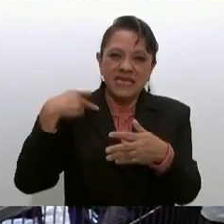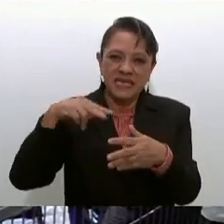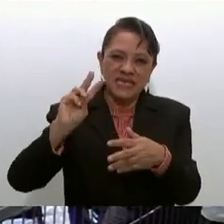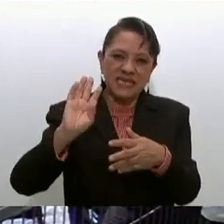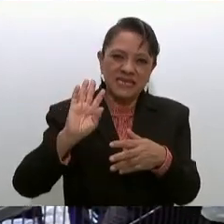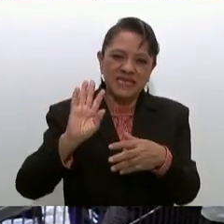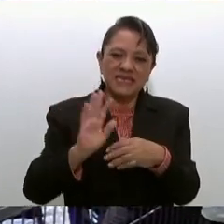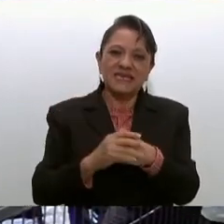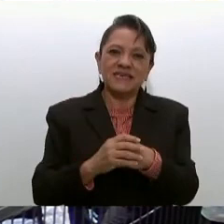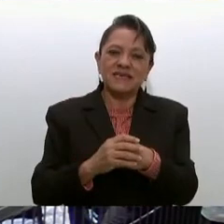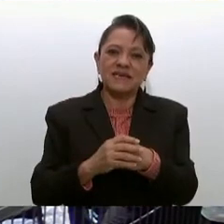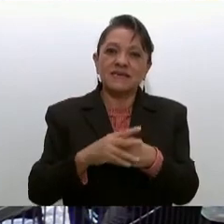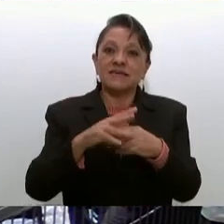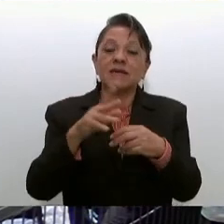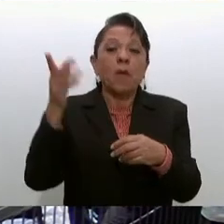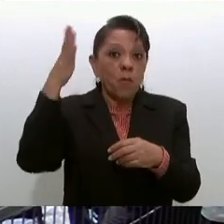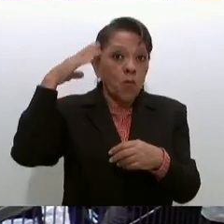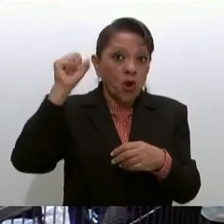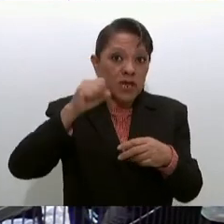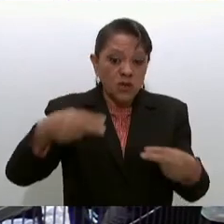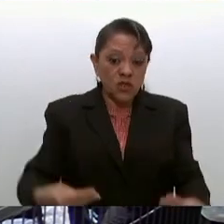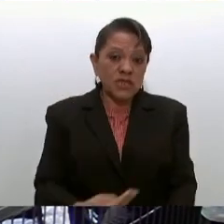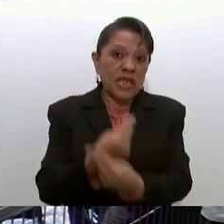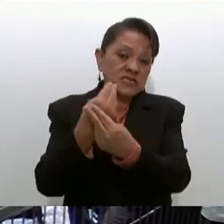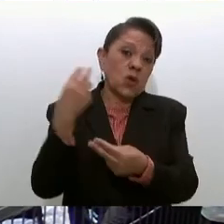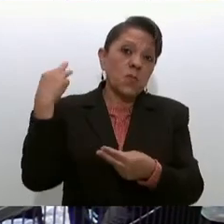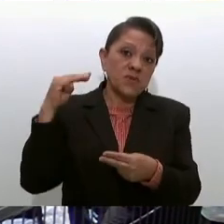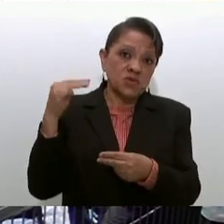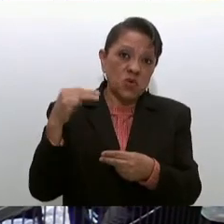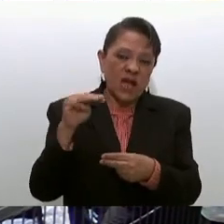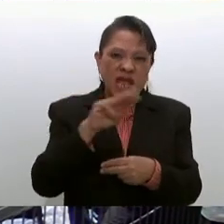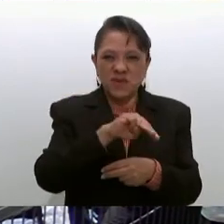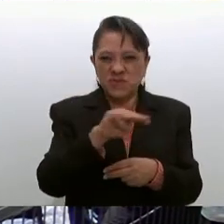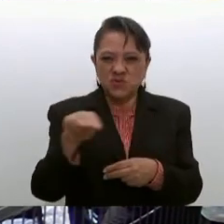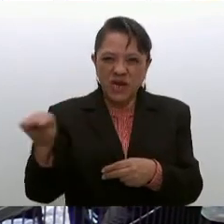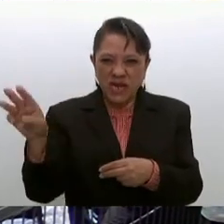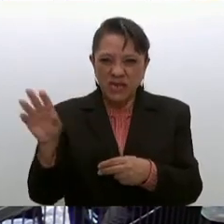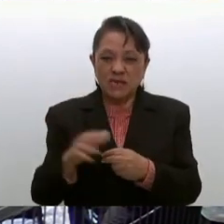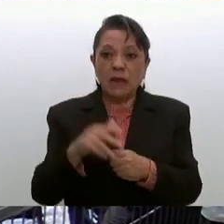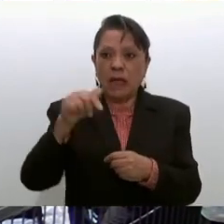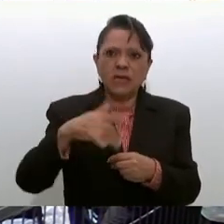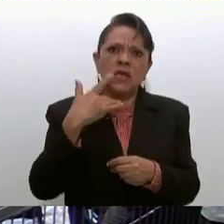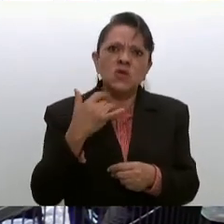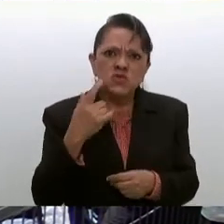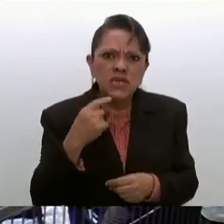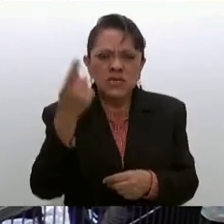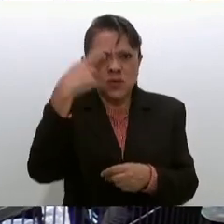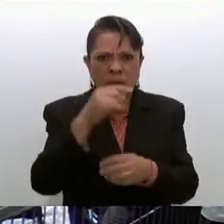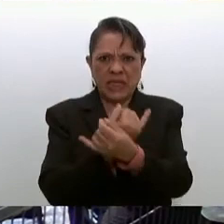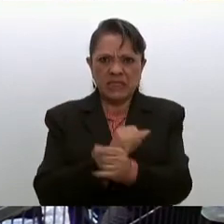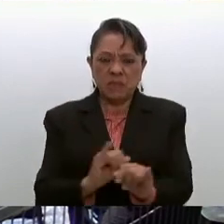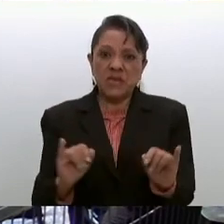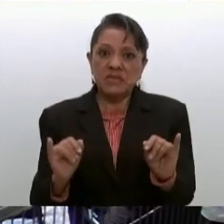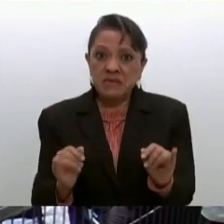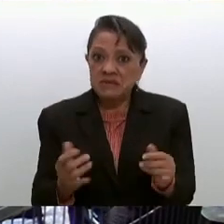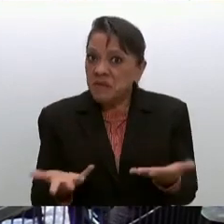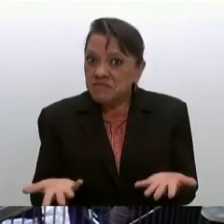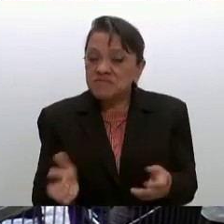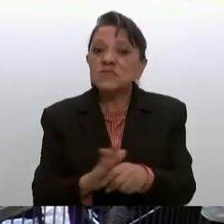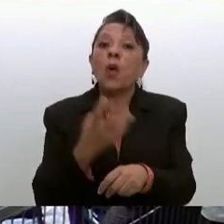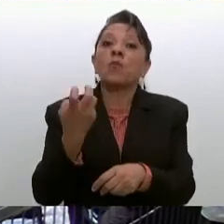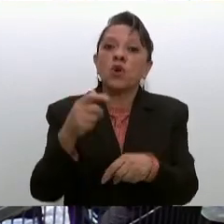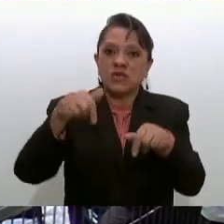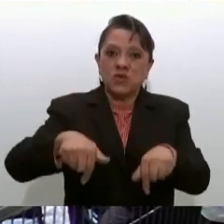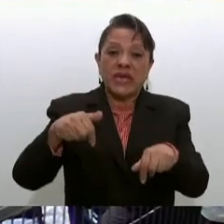que nació en Michoacán aquí luchando por la independencia por eso este estado lleva